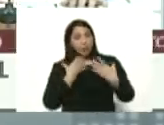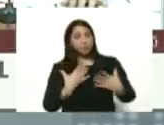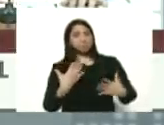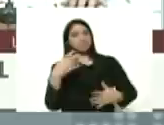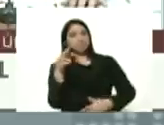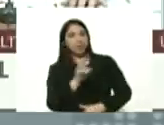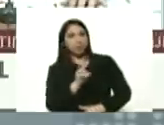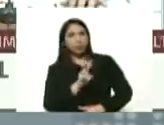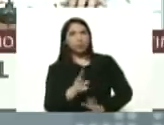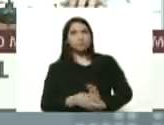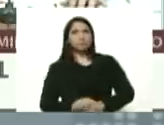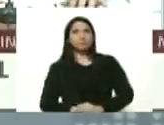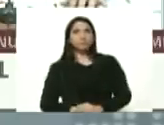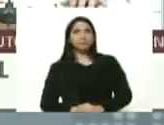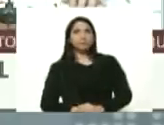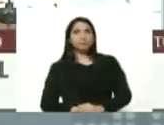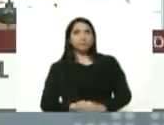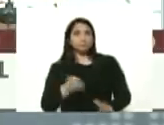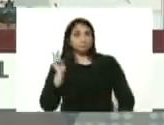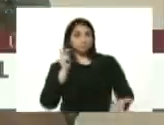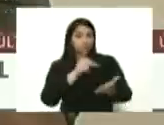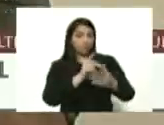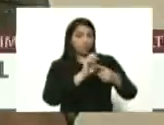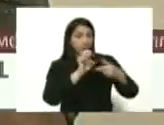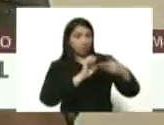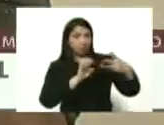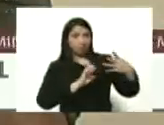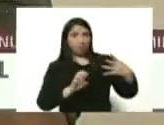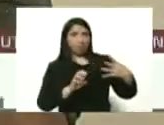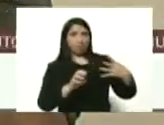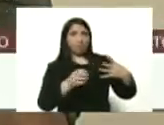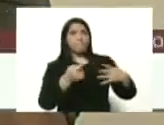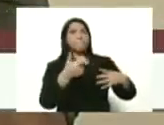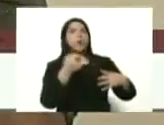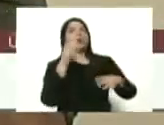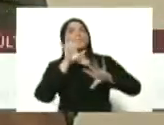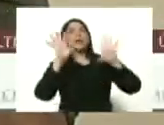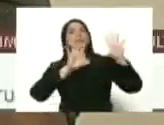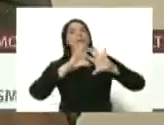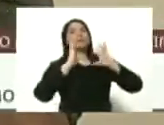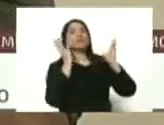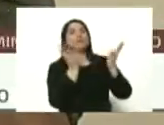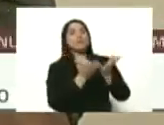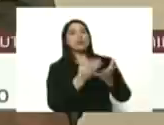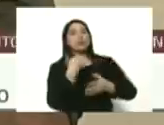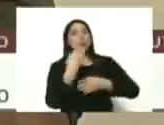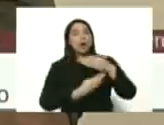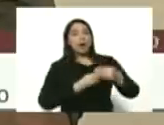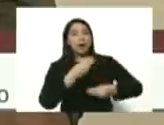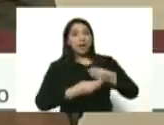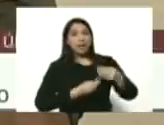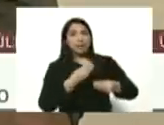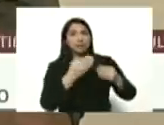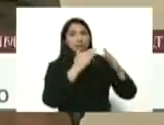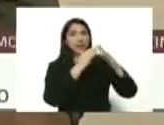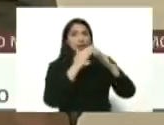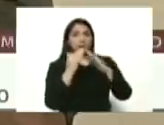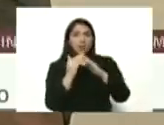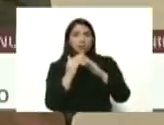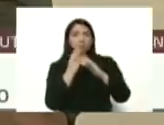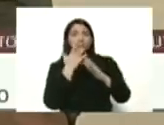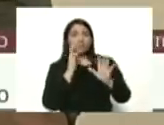ha recurrido una estrategia que pocos países del mundo lo han hecho en la casa del